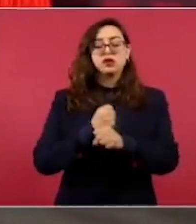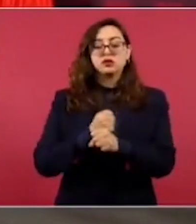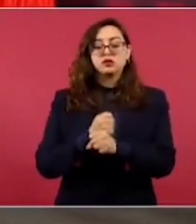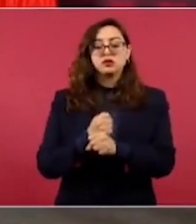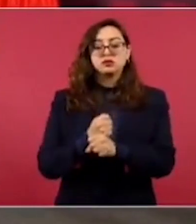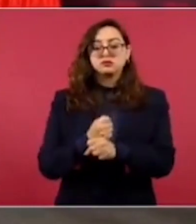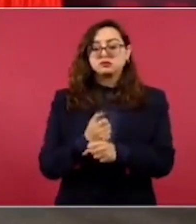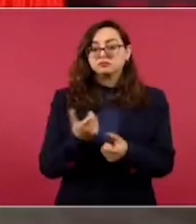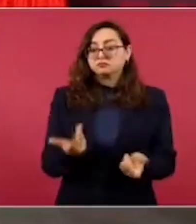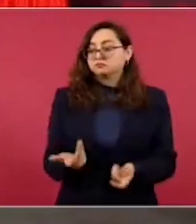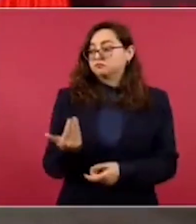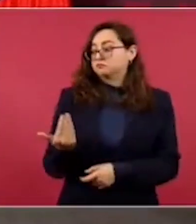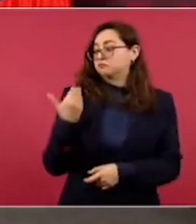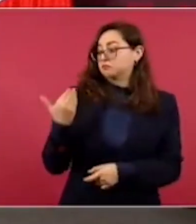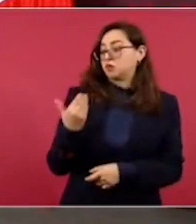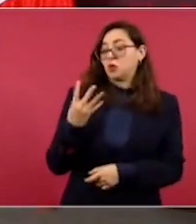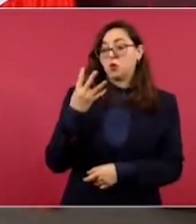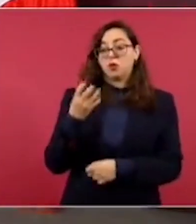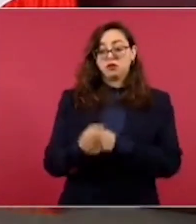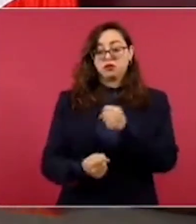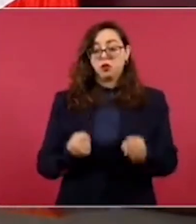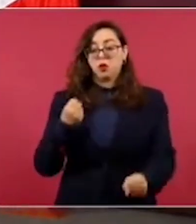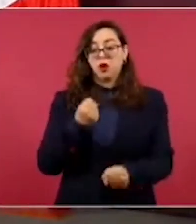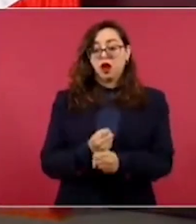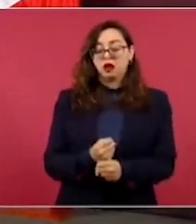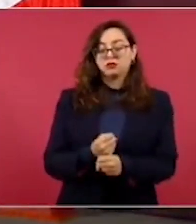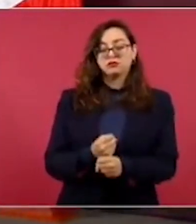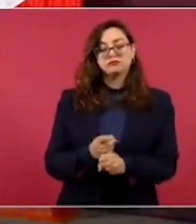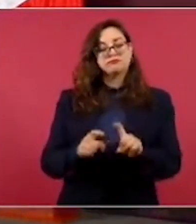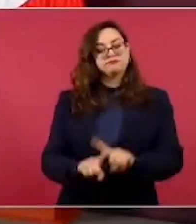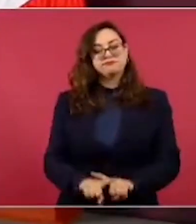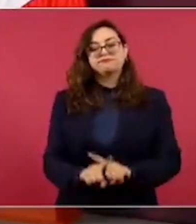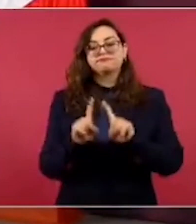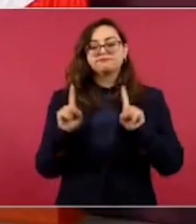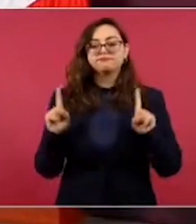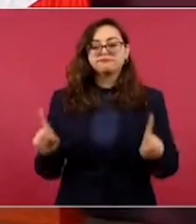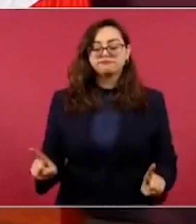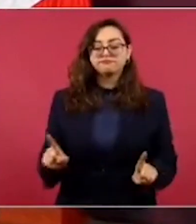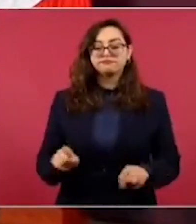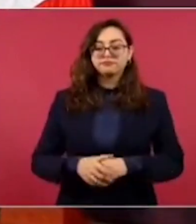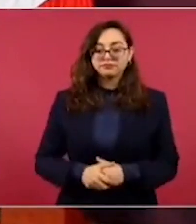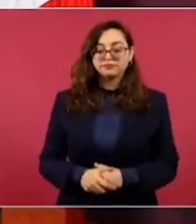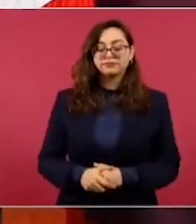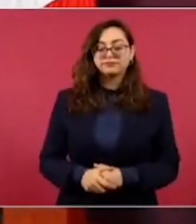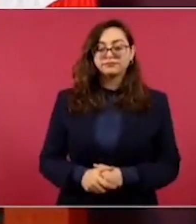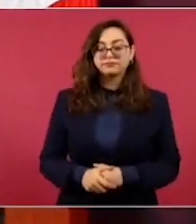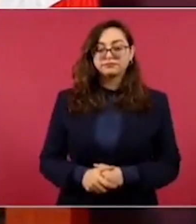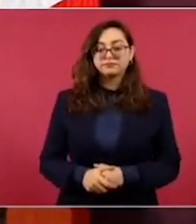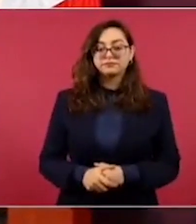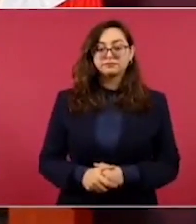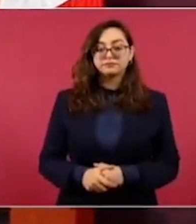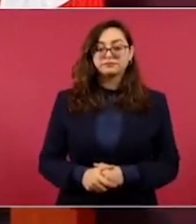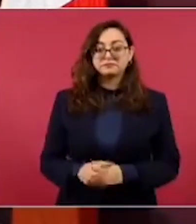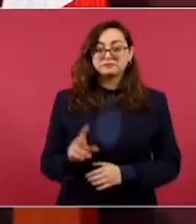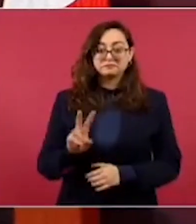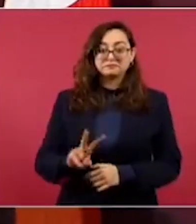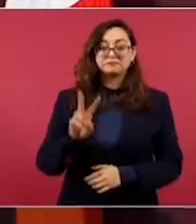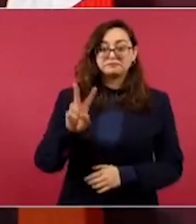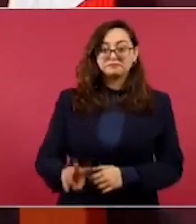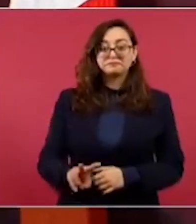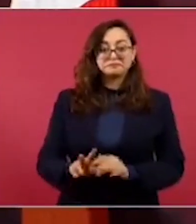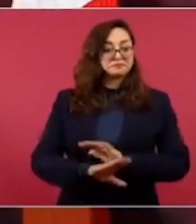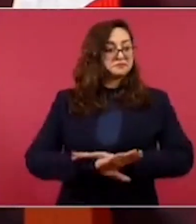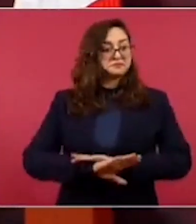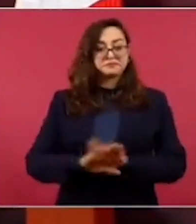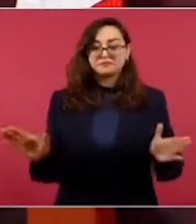Desde la Presidencia se daban órdenes y eso ya se